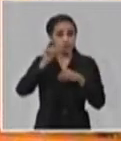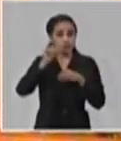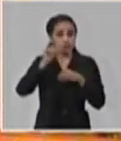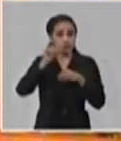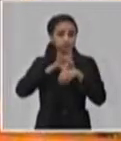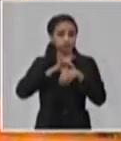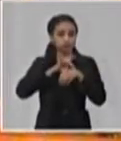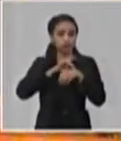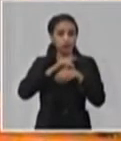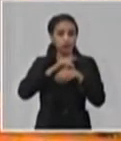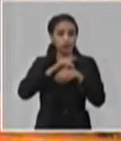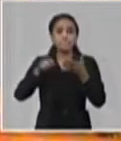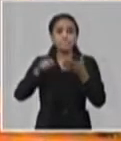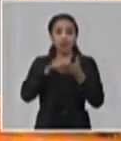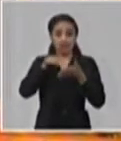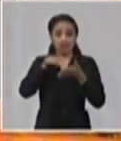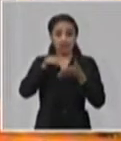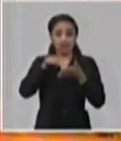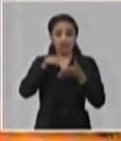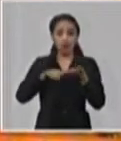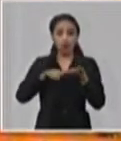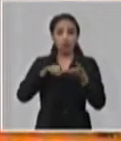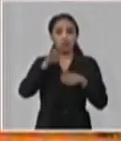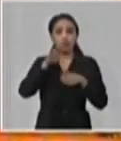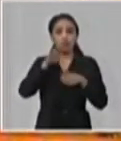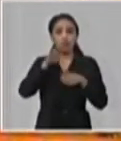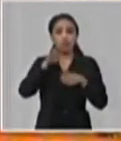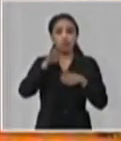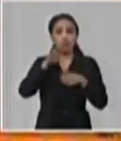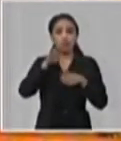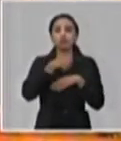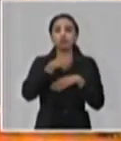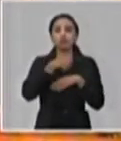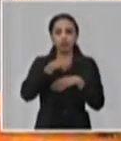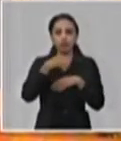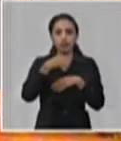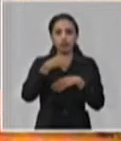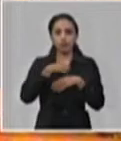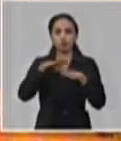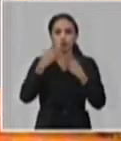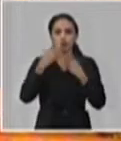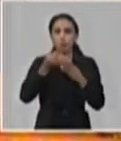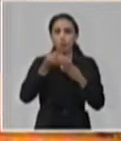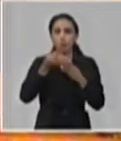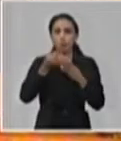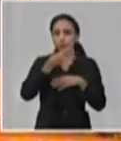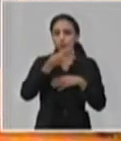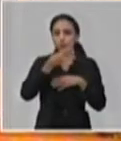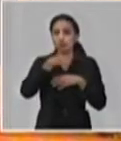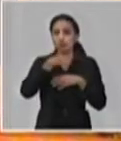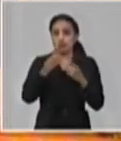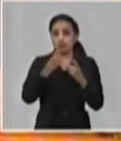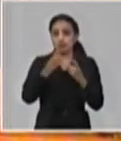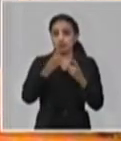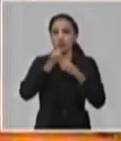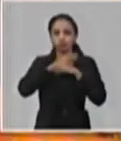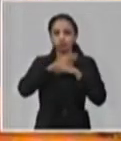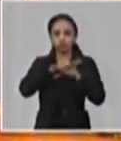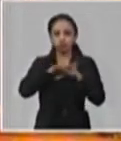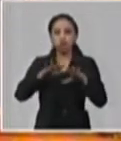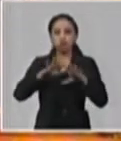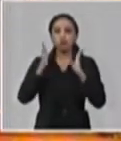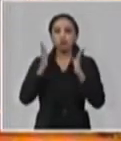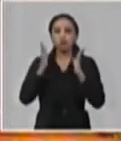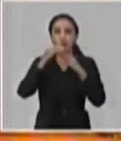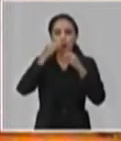previsto ya en el transcurso de esta semana, en la medida que hemos podido tener los reactivos que se necesitan, poderlo extender al